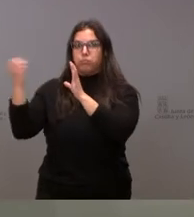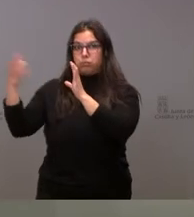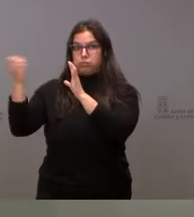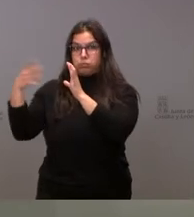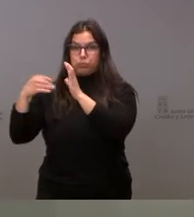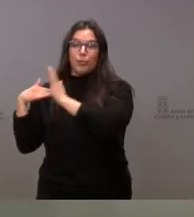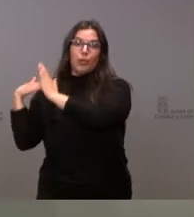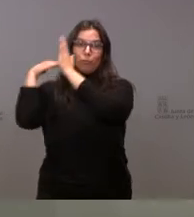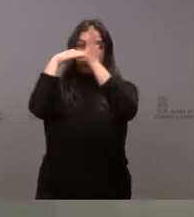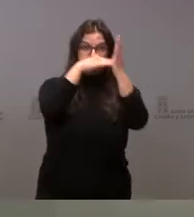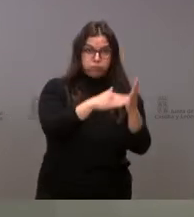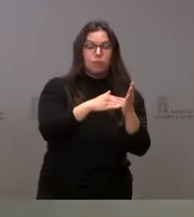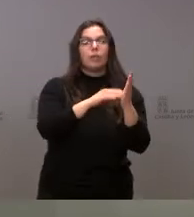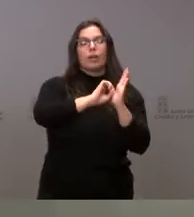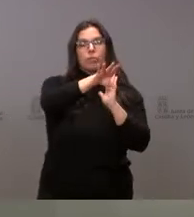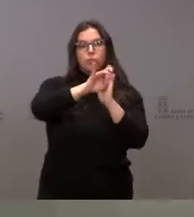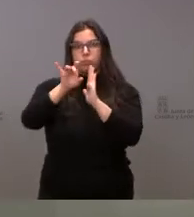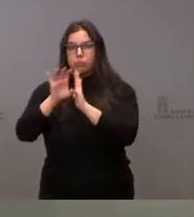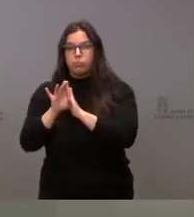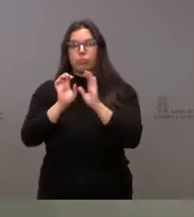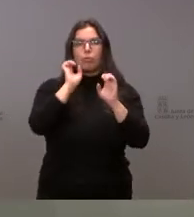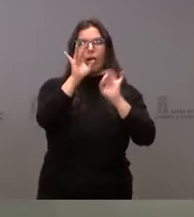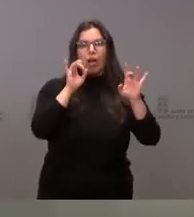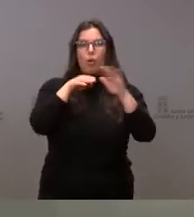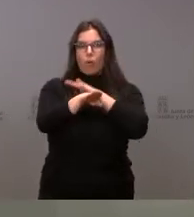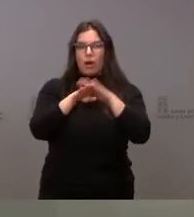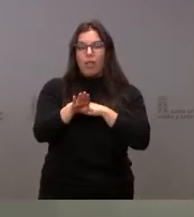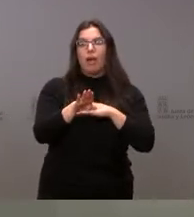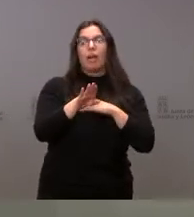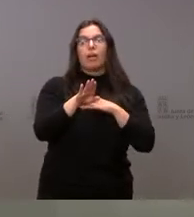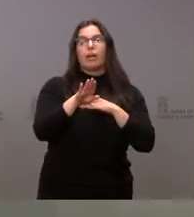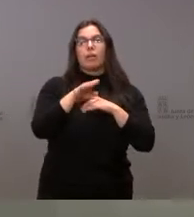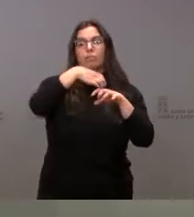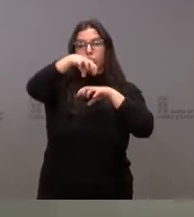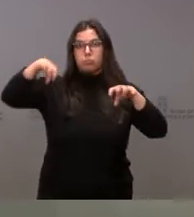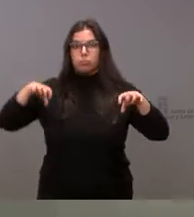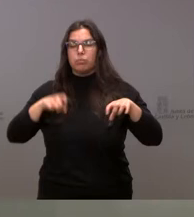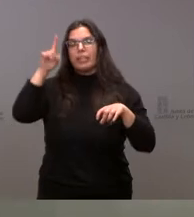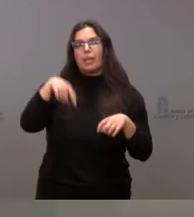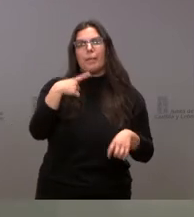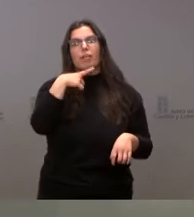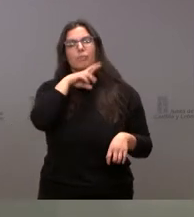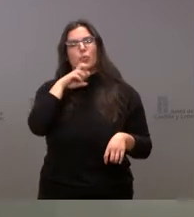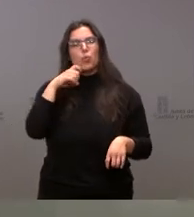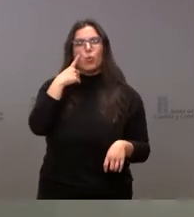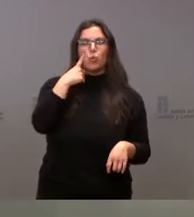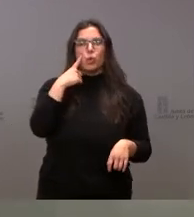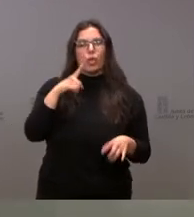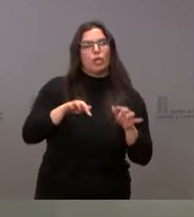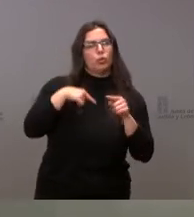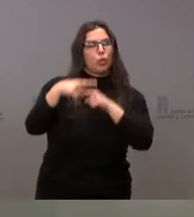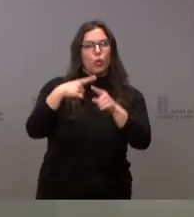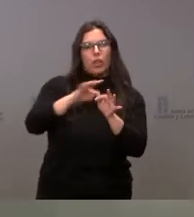descarga, clasificación, almacenamiento y gestión de material y custodia del mismo durante 24 horas al día, así como el reparto de las